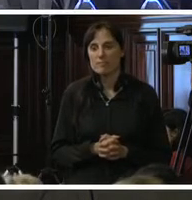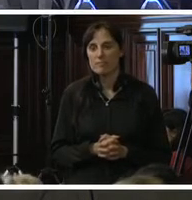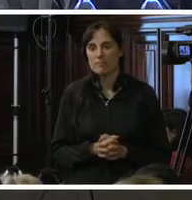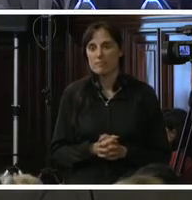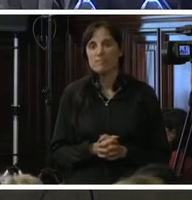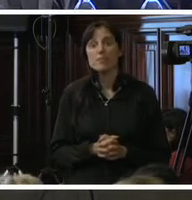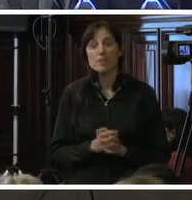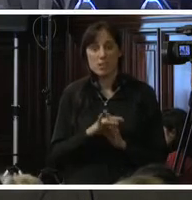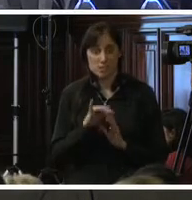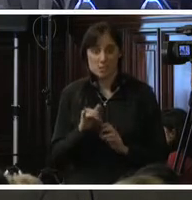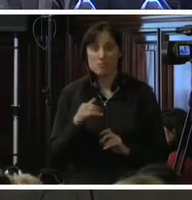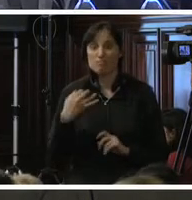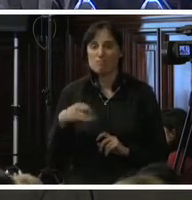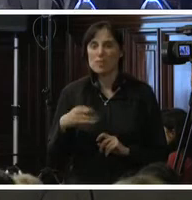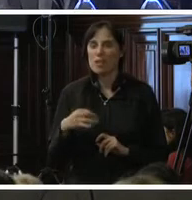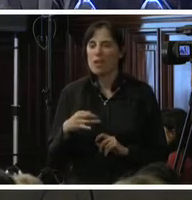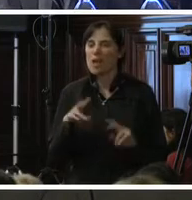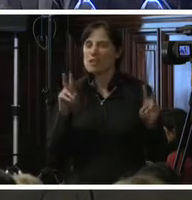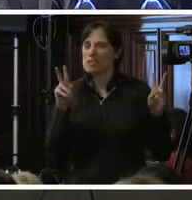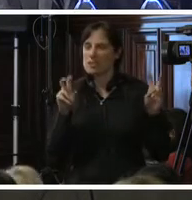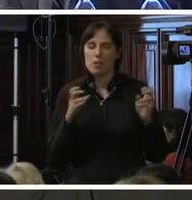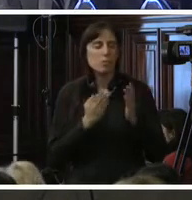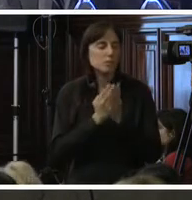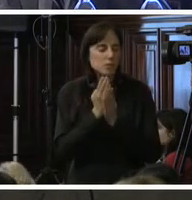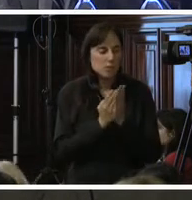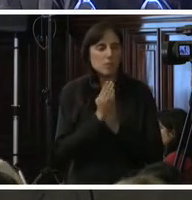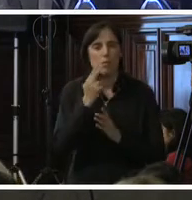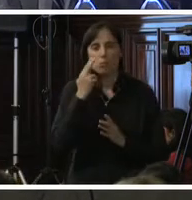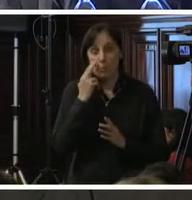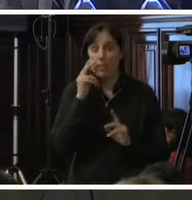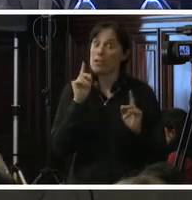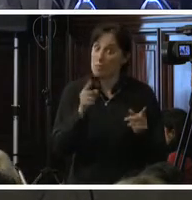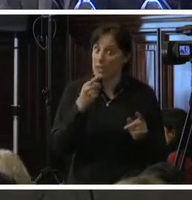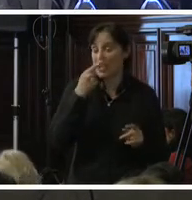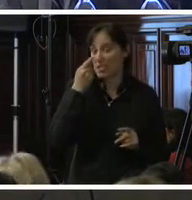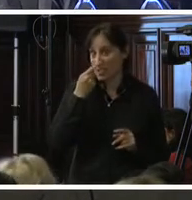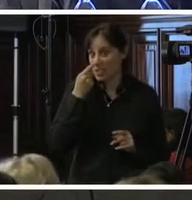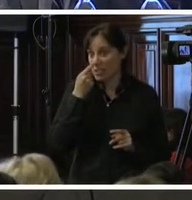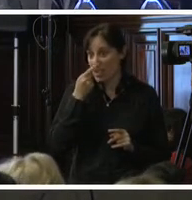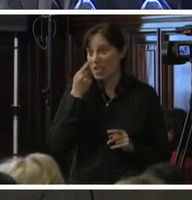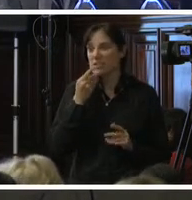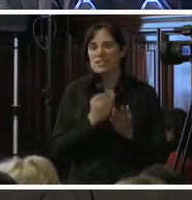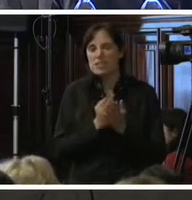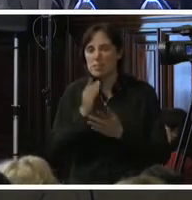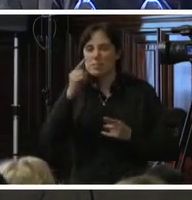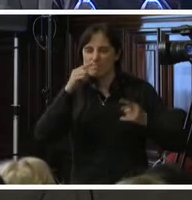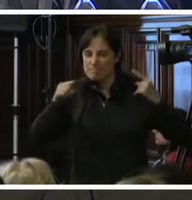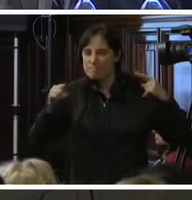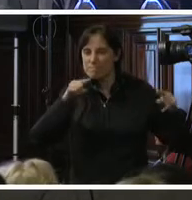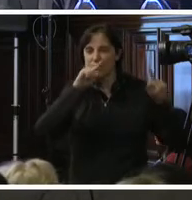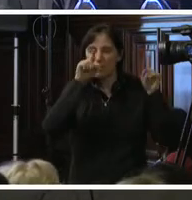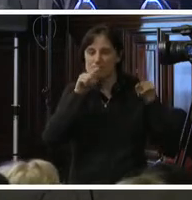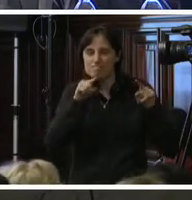Sin duda, el tema es siempre polémico, es siempre interesante, siempre da lugar a muchas cuestionantes.